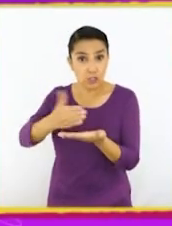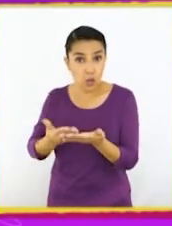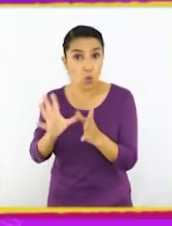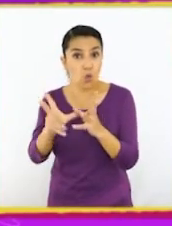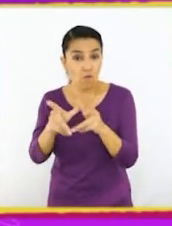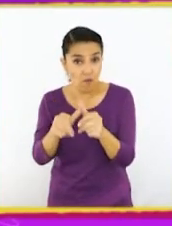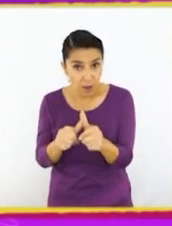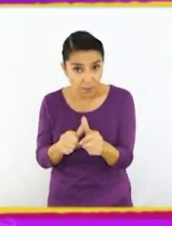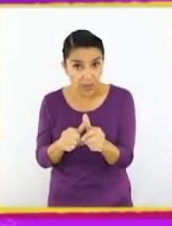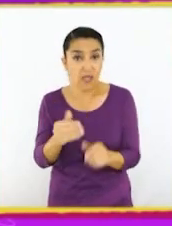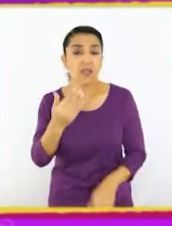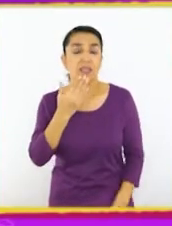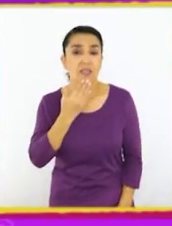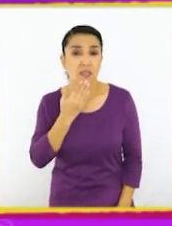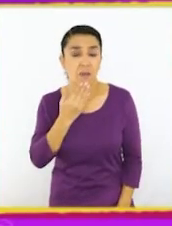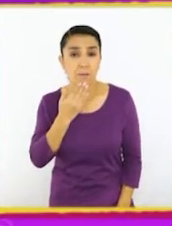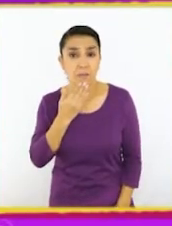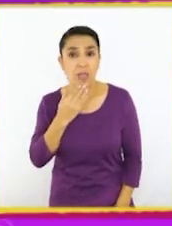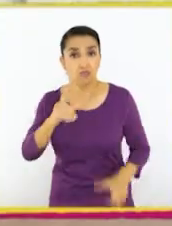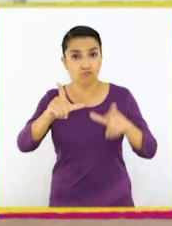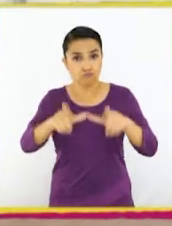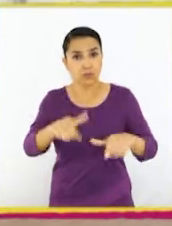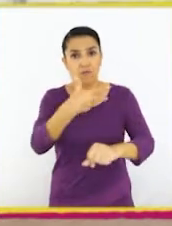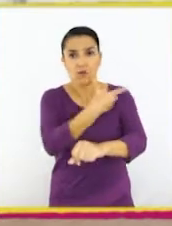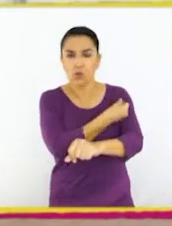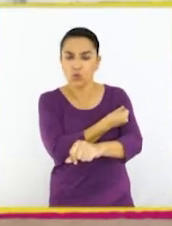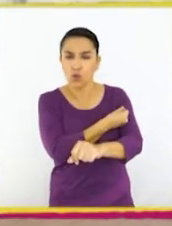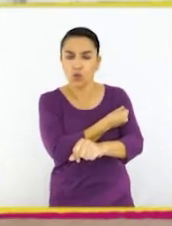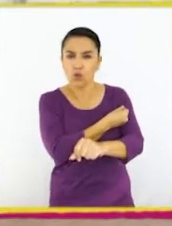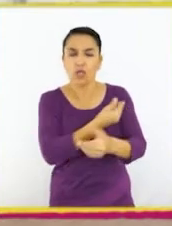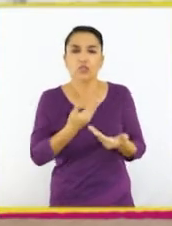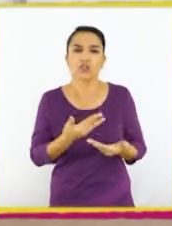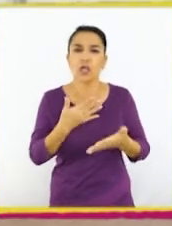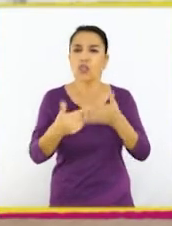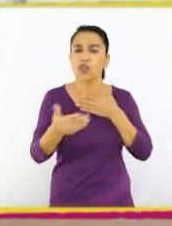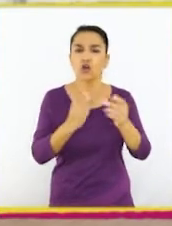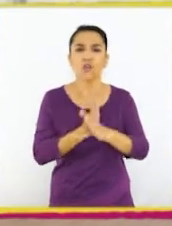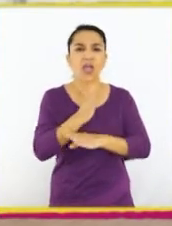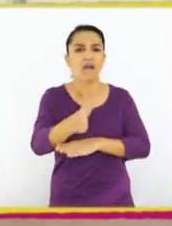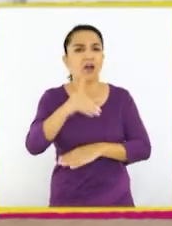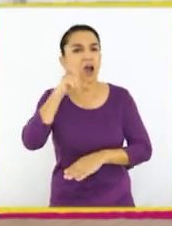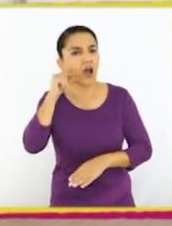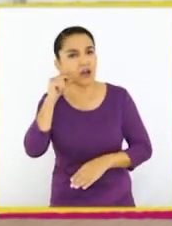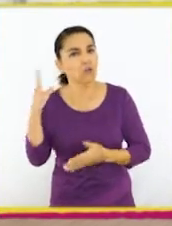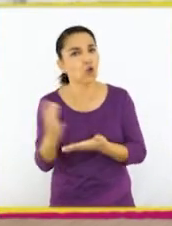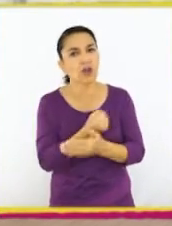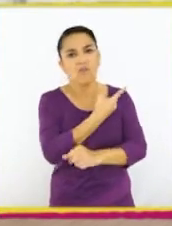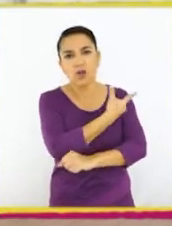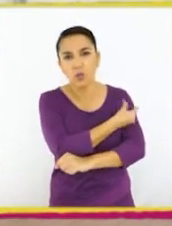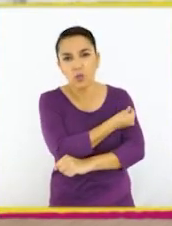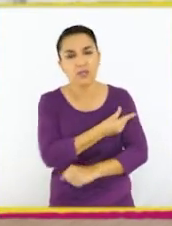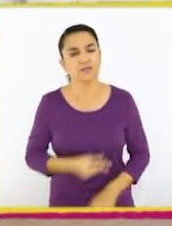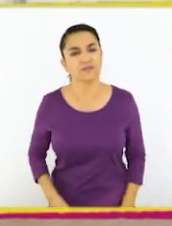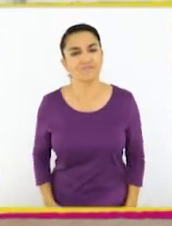y también están los vacunatorios. Entonces, ¿dónde creen que tiene que ir Ares para vacunarse?